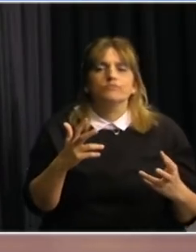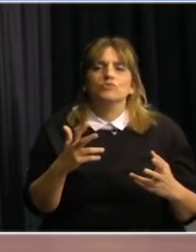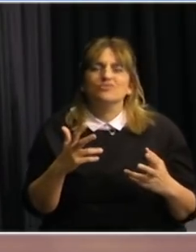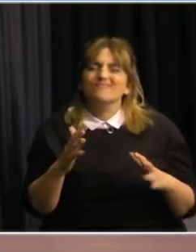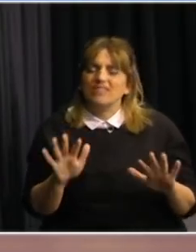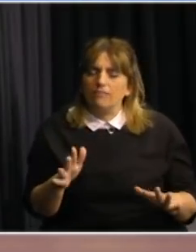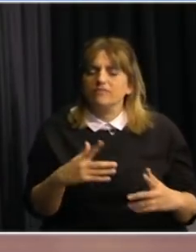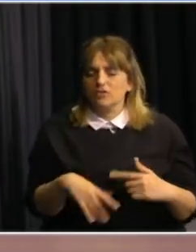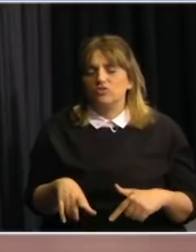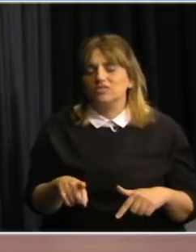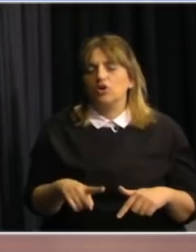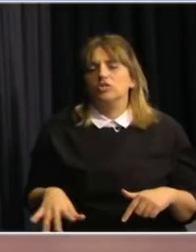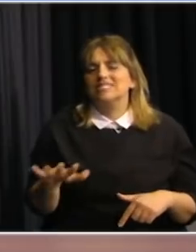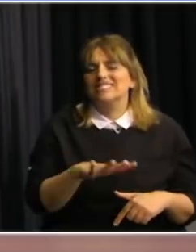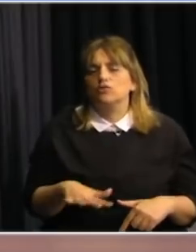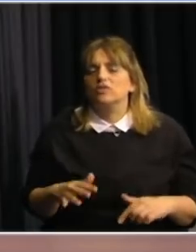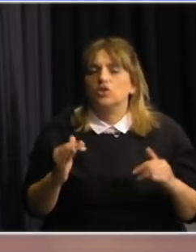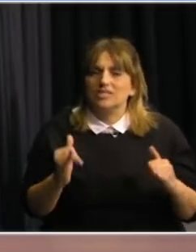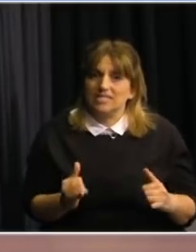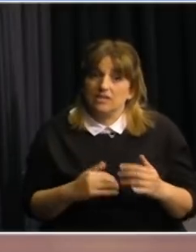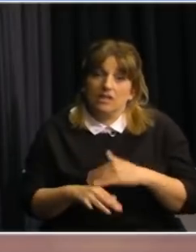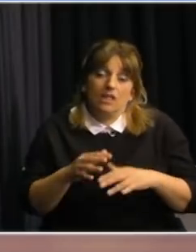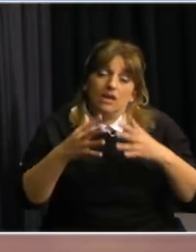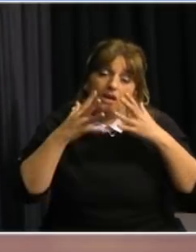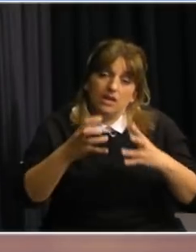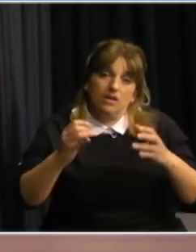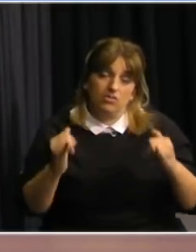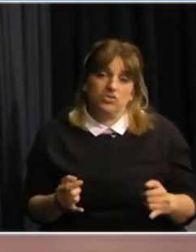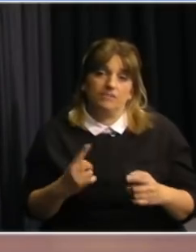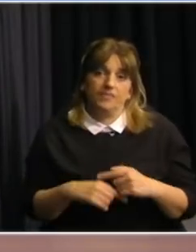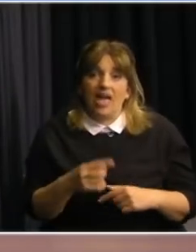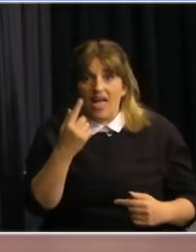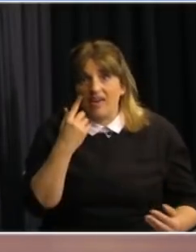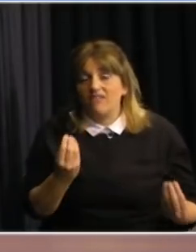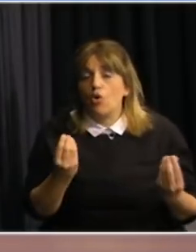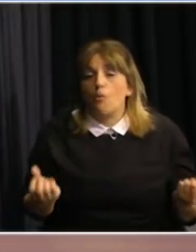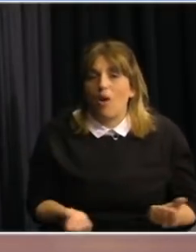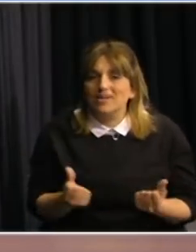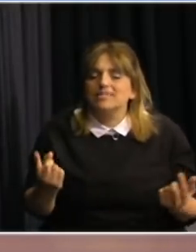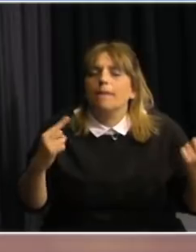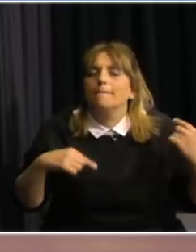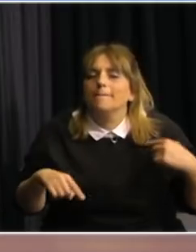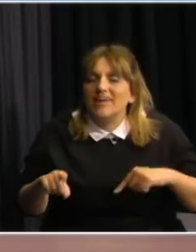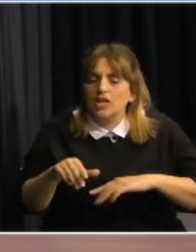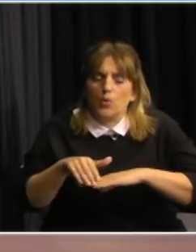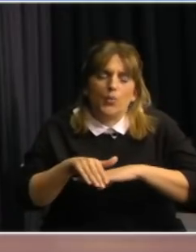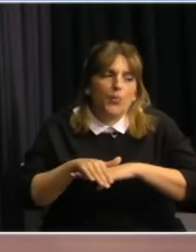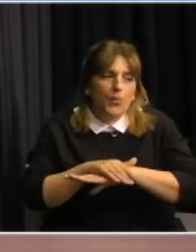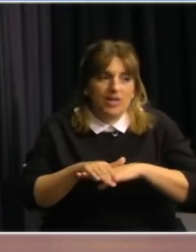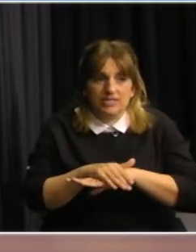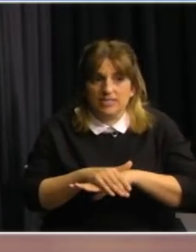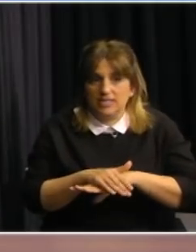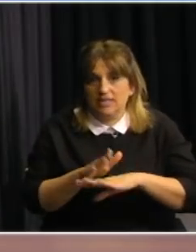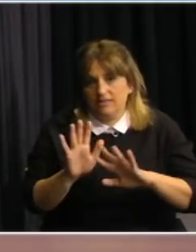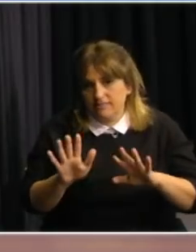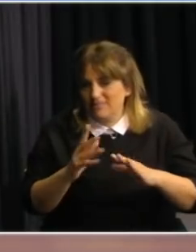entonces son situaciones que en general son de riesgo que hay que considerarlas que hay que ver cómo se gestiona pero la línea de base antes de discutir o antes